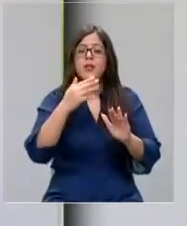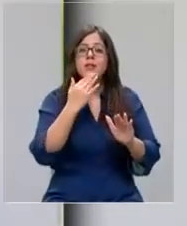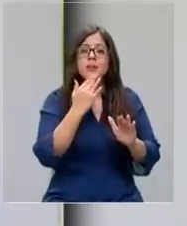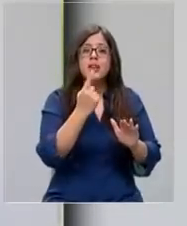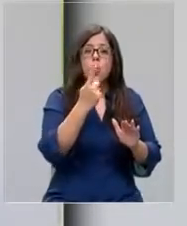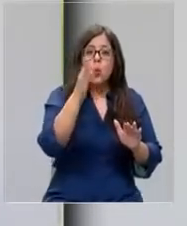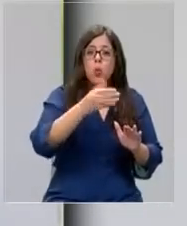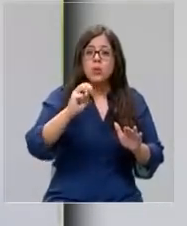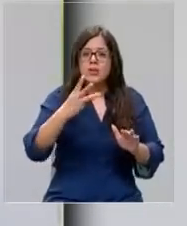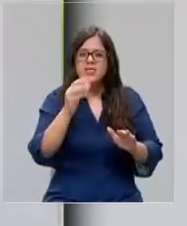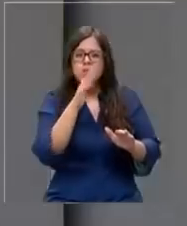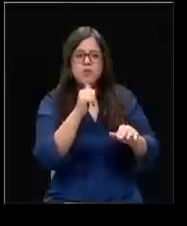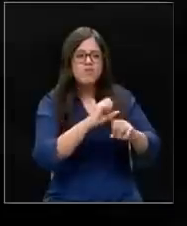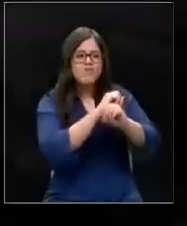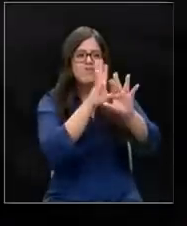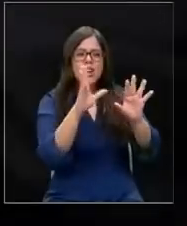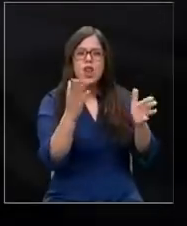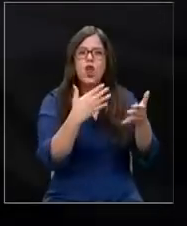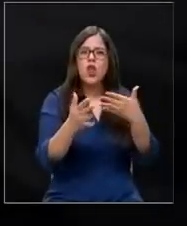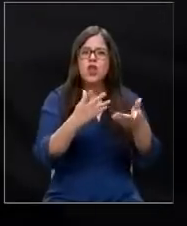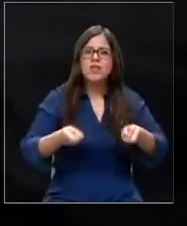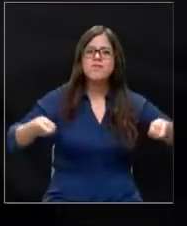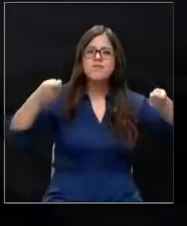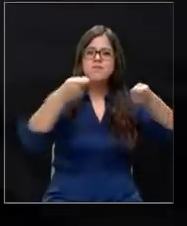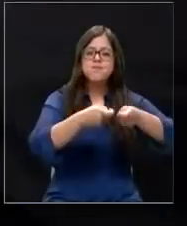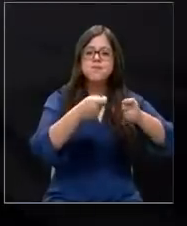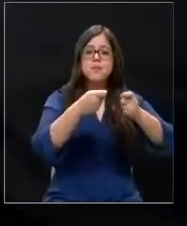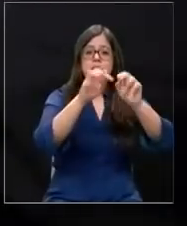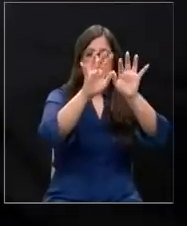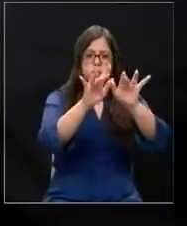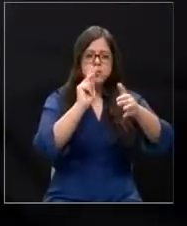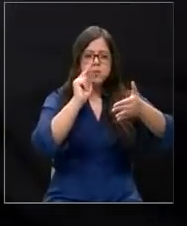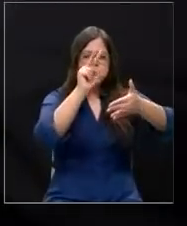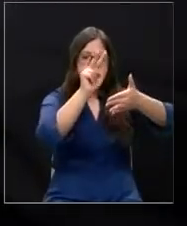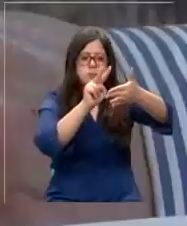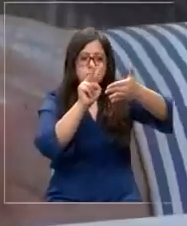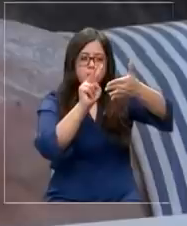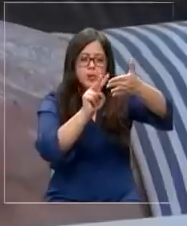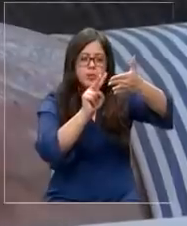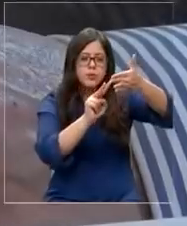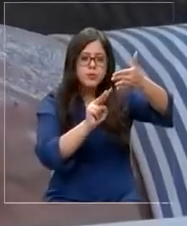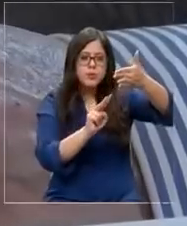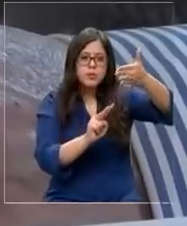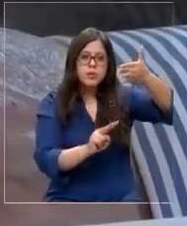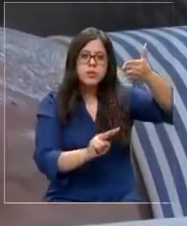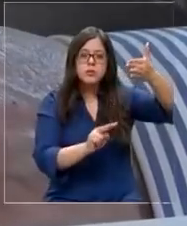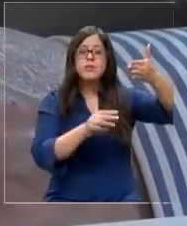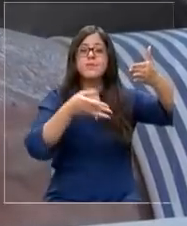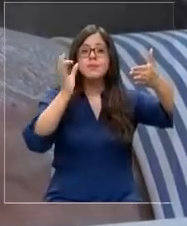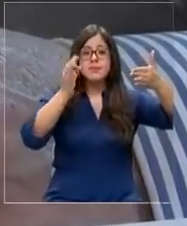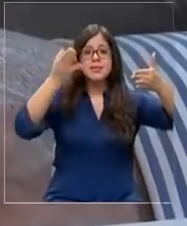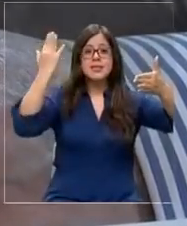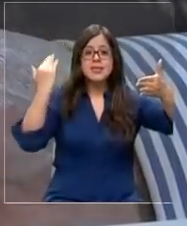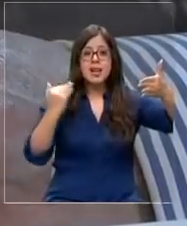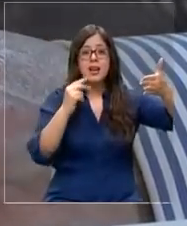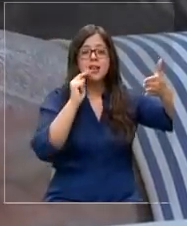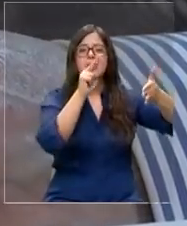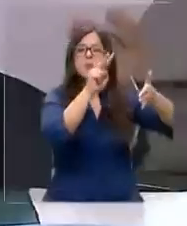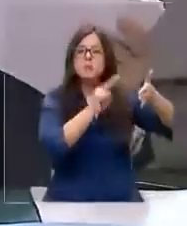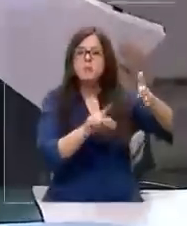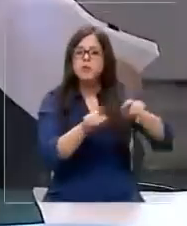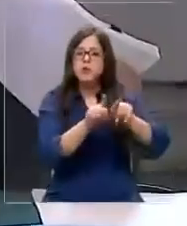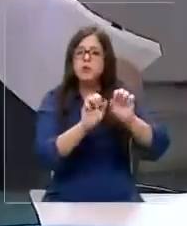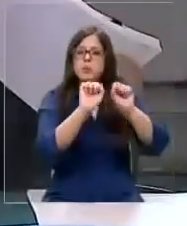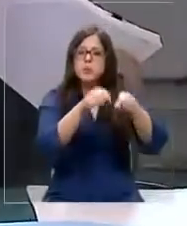valor de la reforma que no está claro dónde va a salir. Es que el texto ya fue revisado punto por punto en la última sesión, con indicaciones para